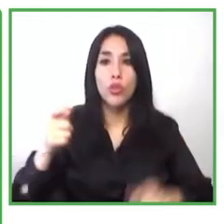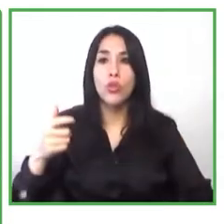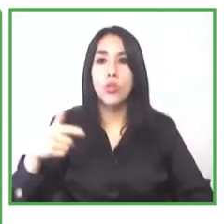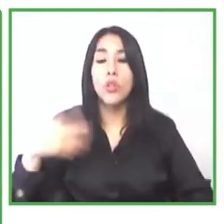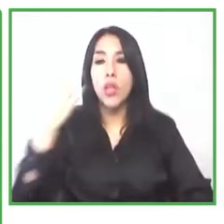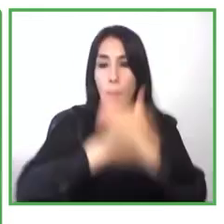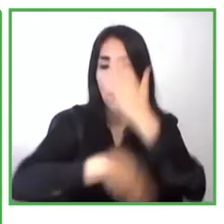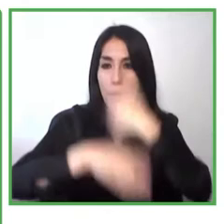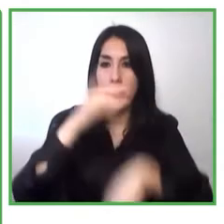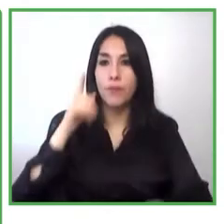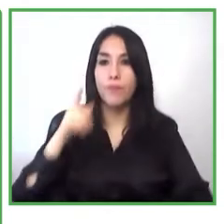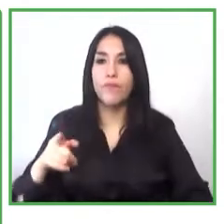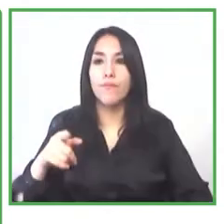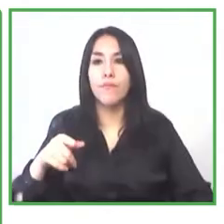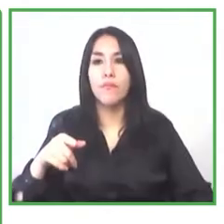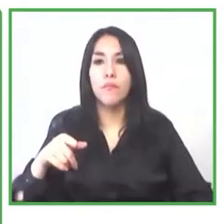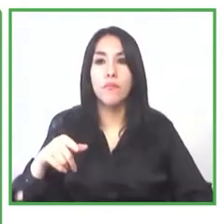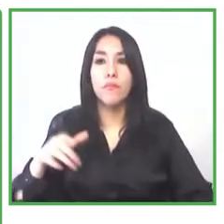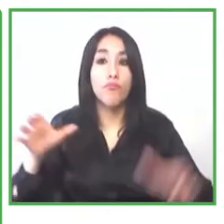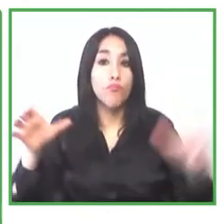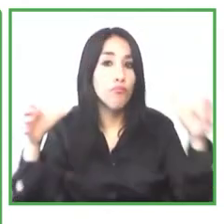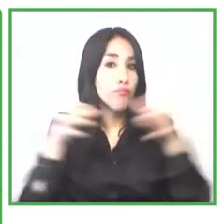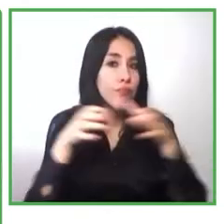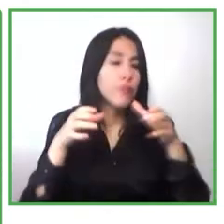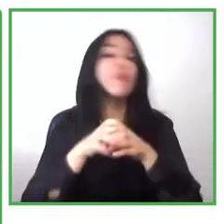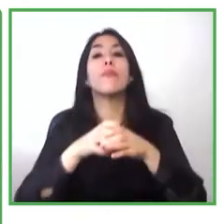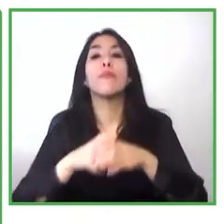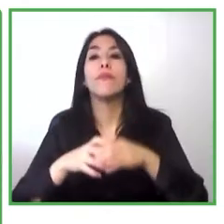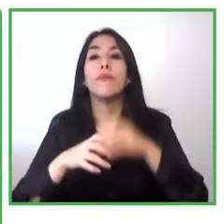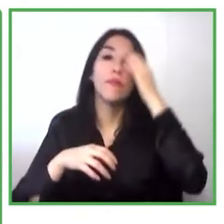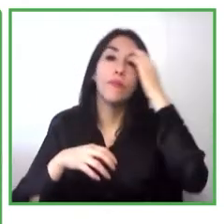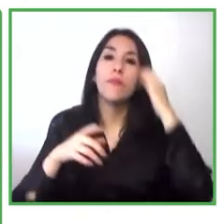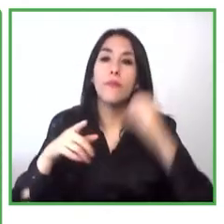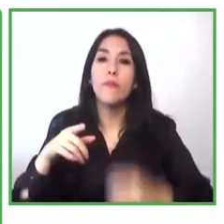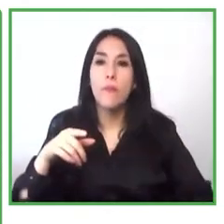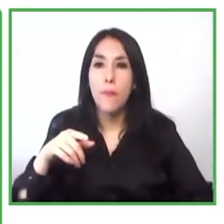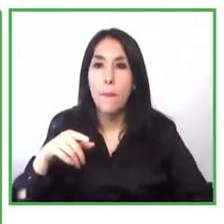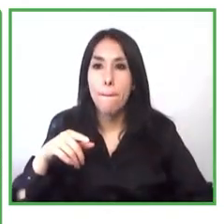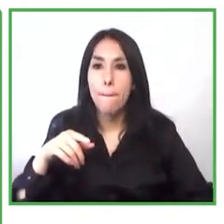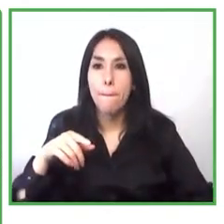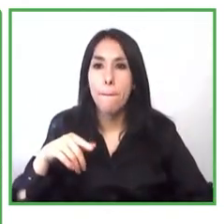la Fundación Saldarriaga Concha. Entonces, es un gusto y los dejo con Juan Pablo.